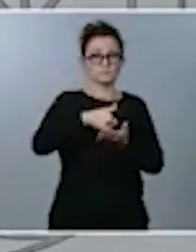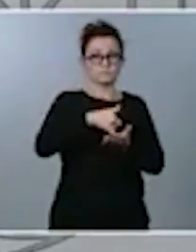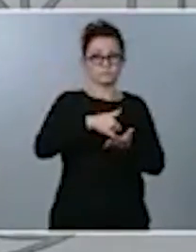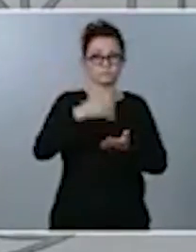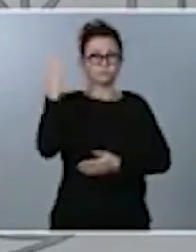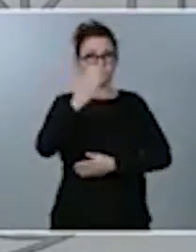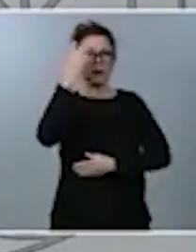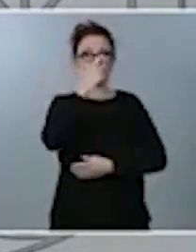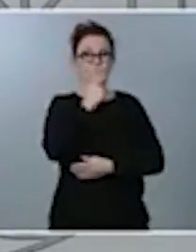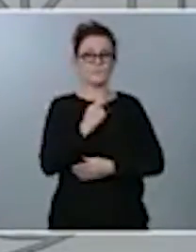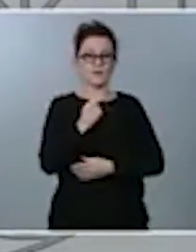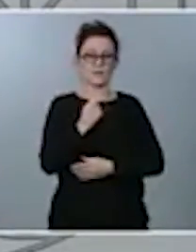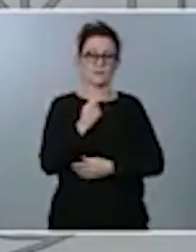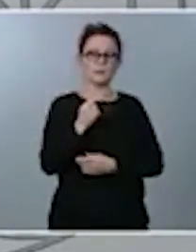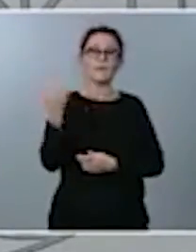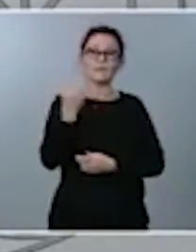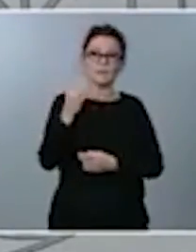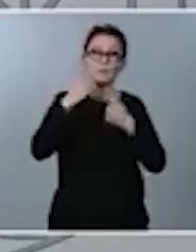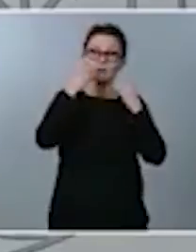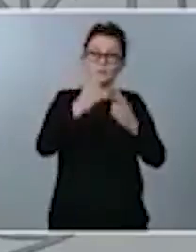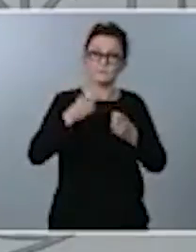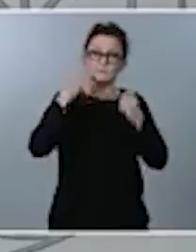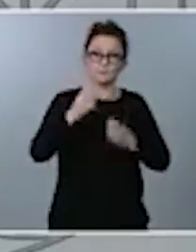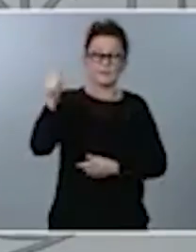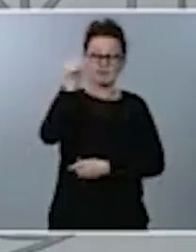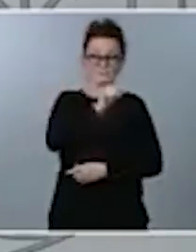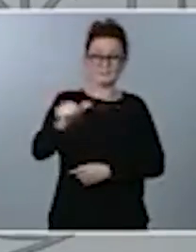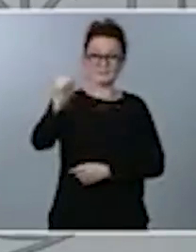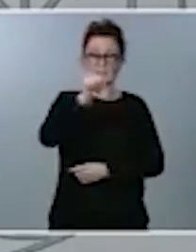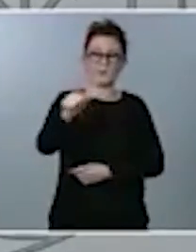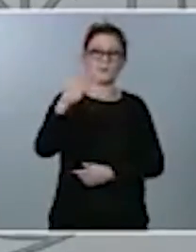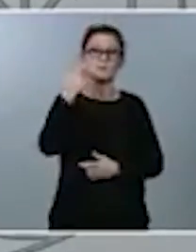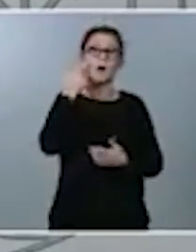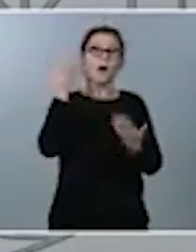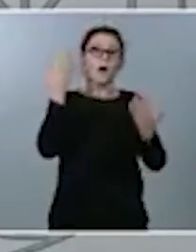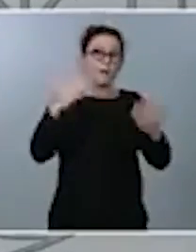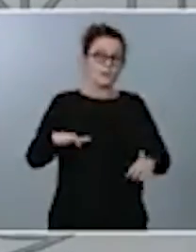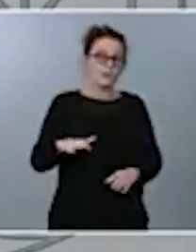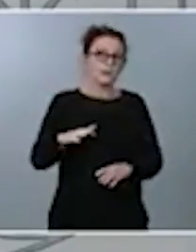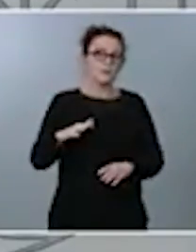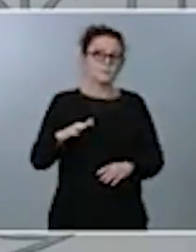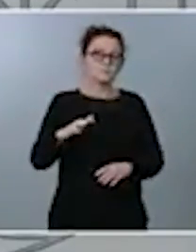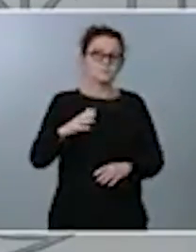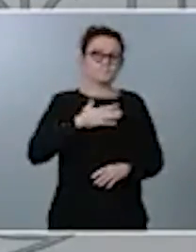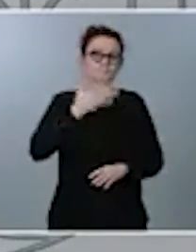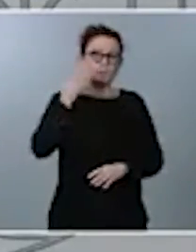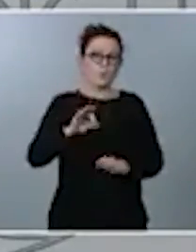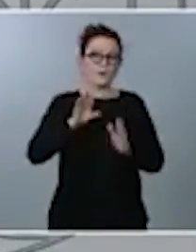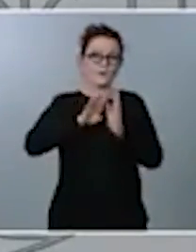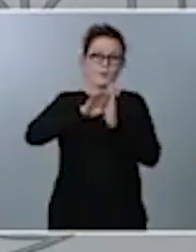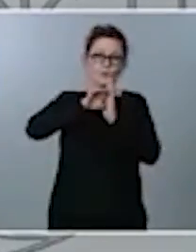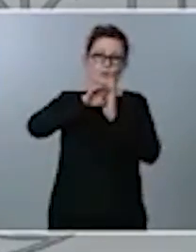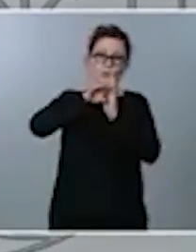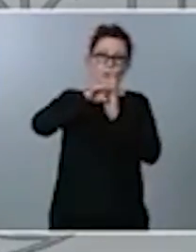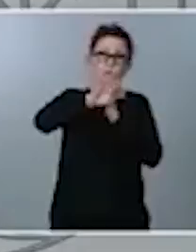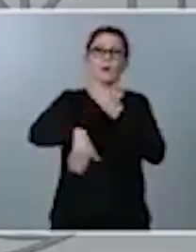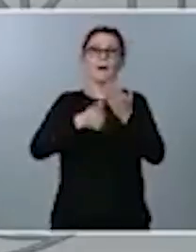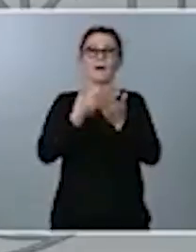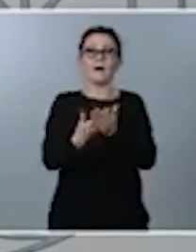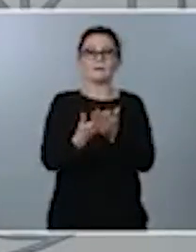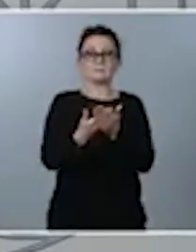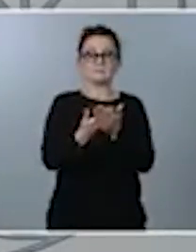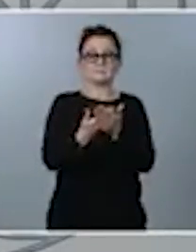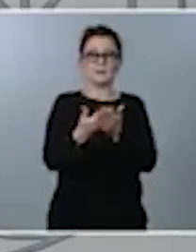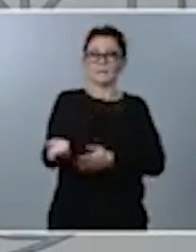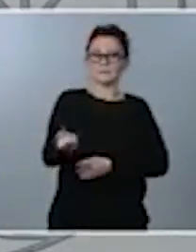semanas de doblegar definitivamente la curva hasta que tengamos finalmente el tratamiento definitivo, como puede